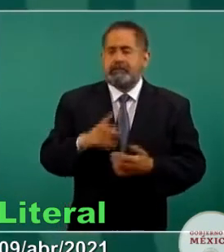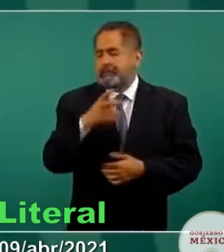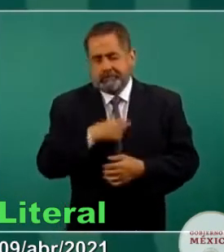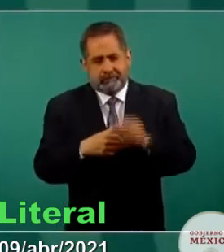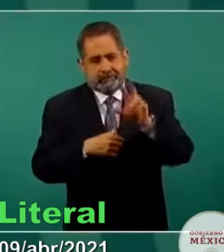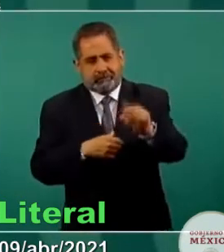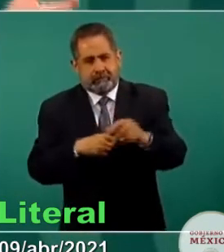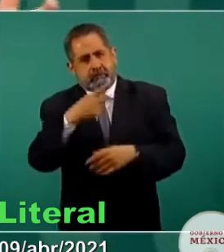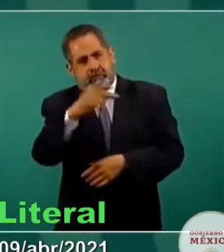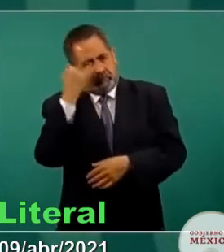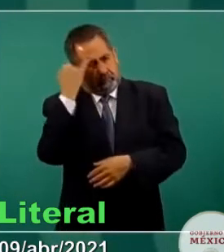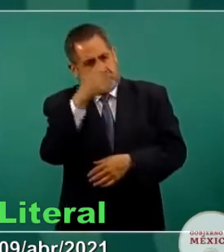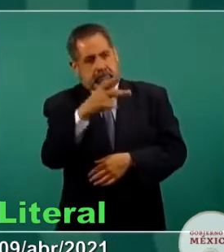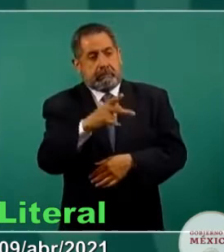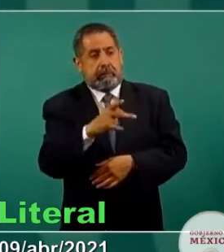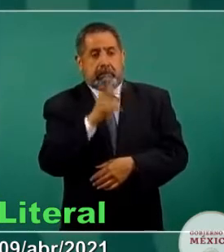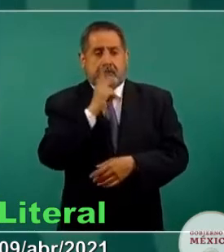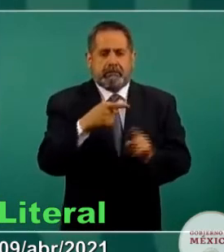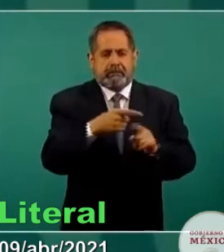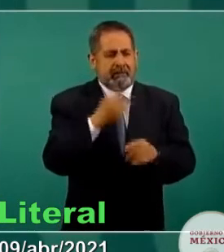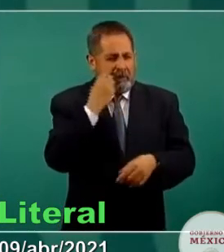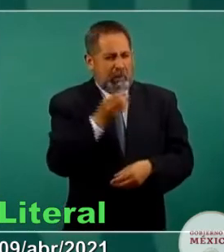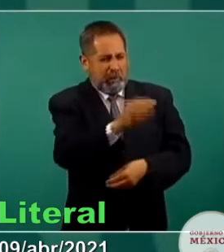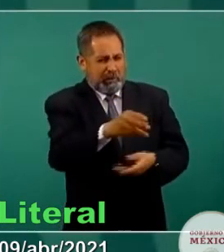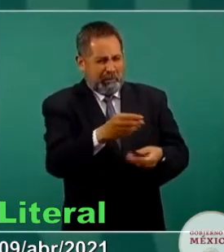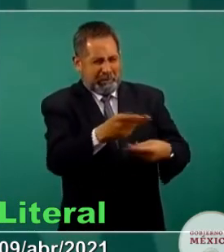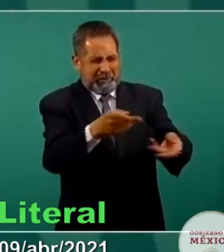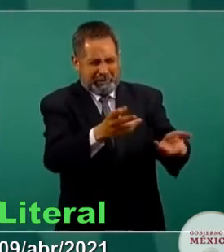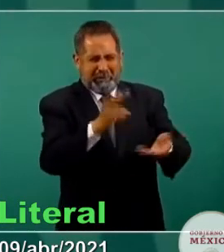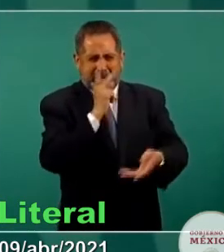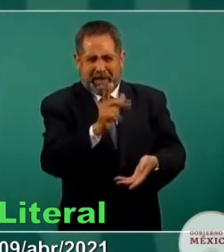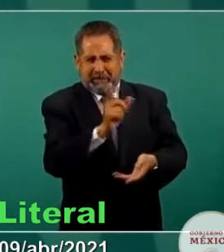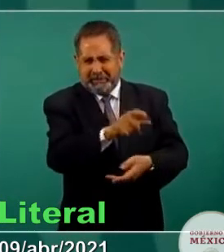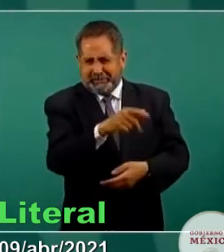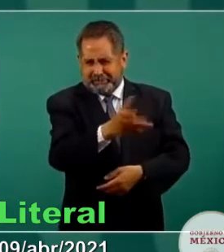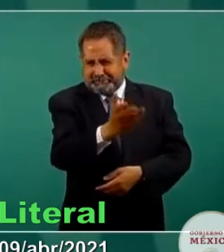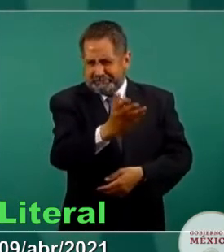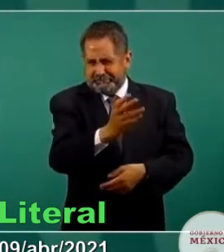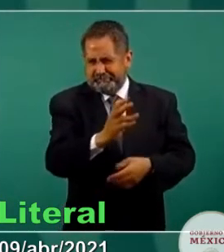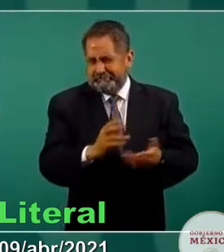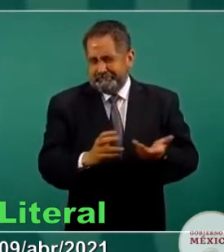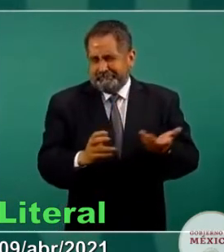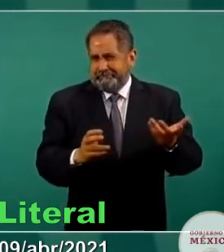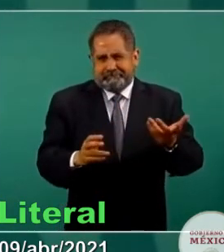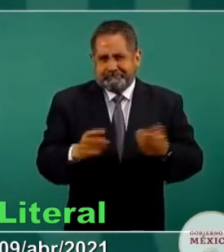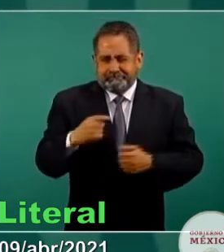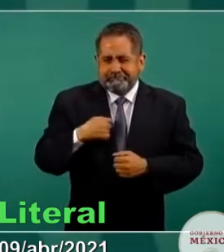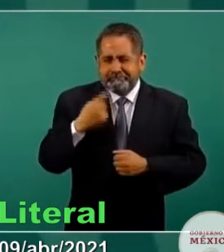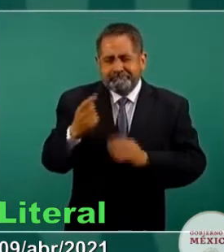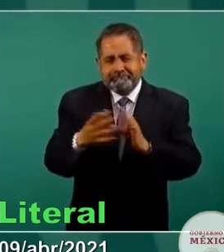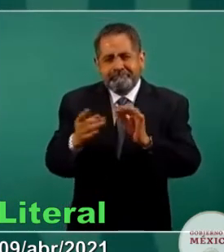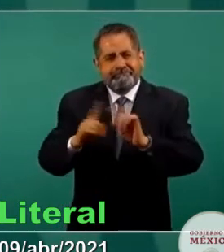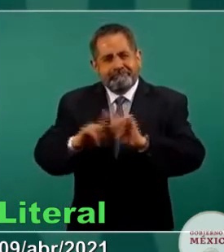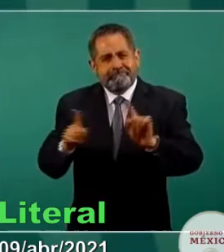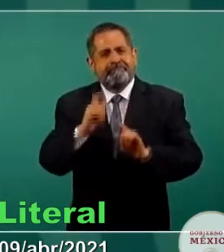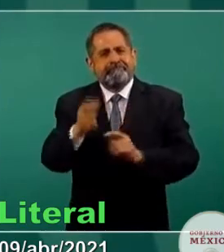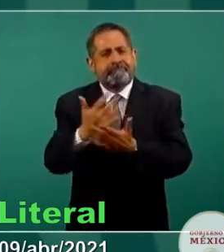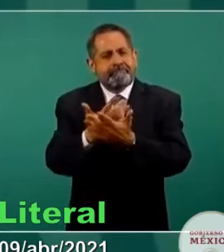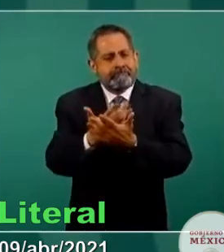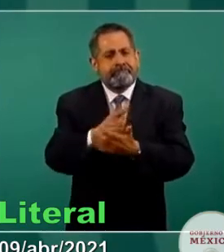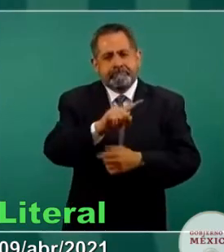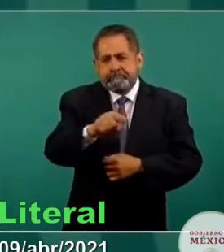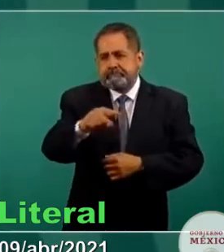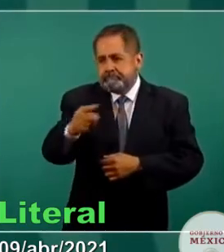No, bueno, esa es su interpretación. Póngalo así. Pero yo lo explico de que va